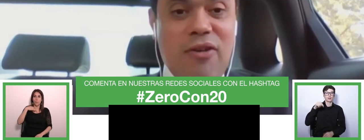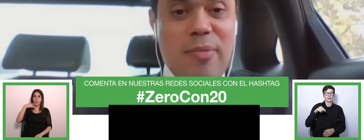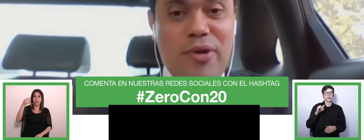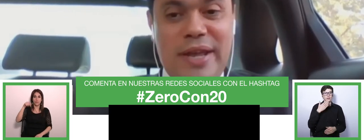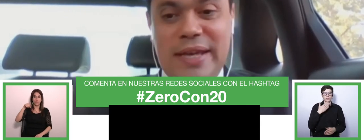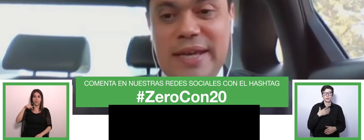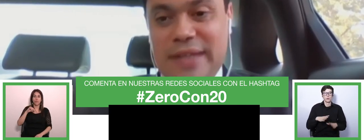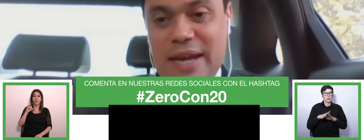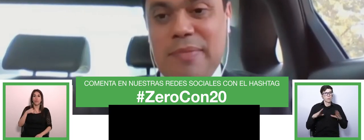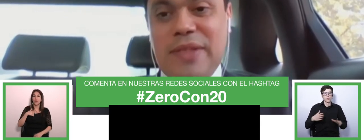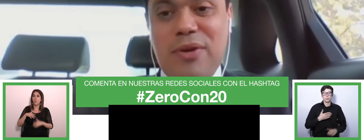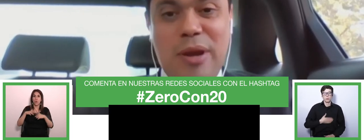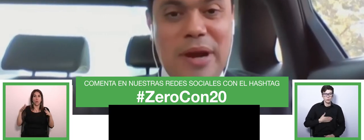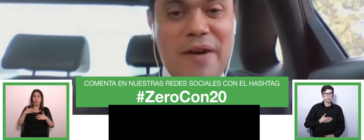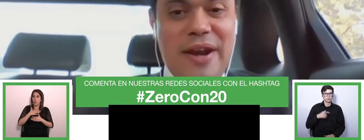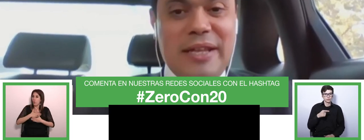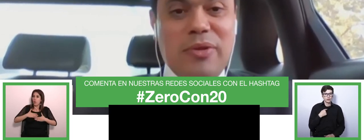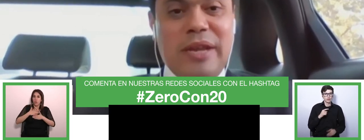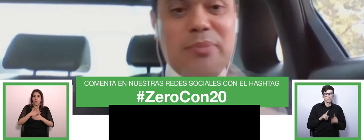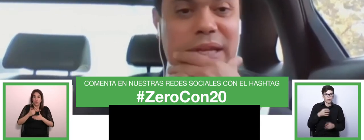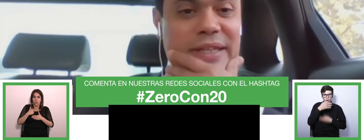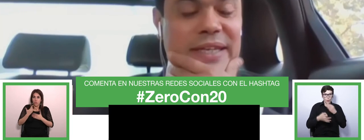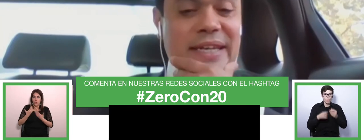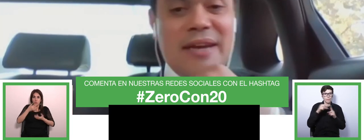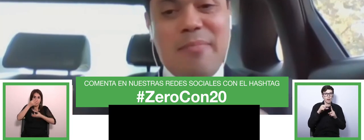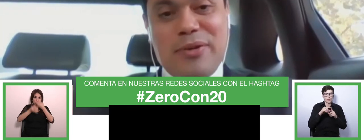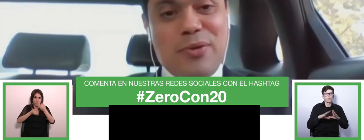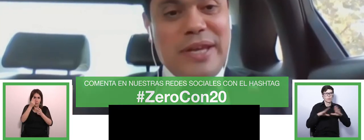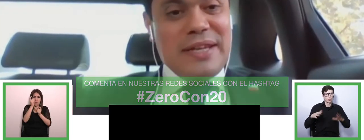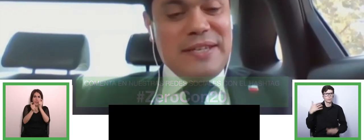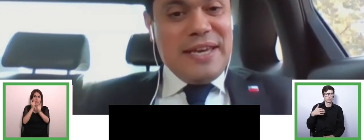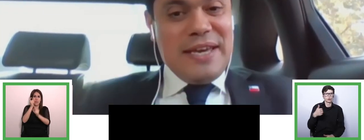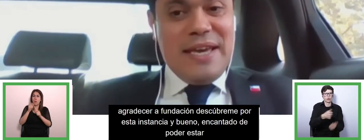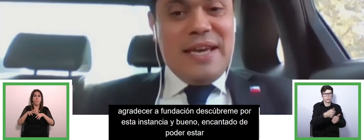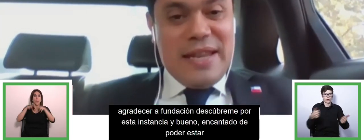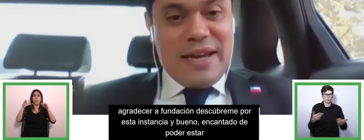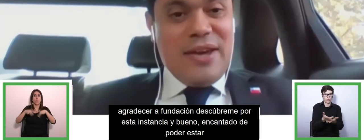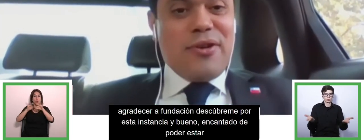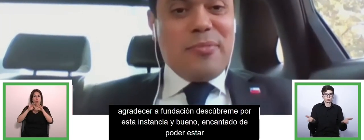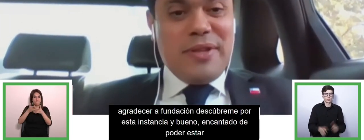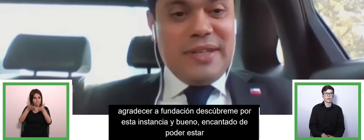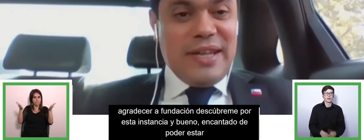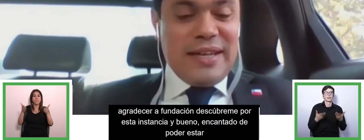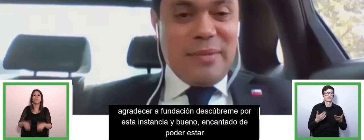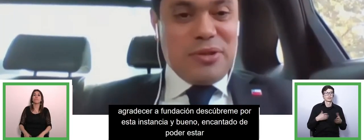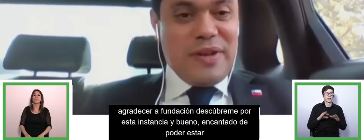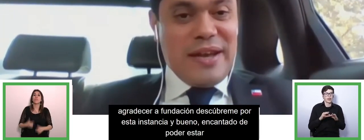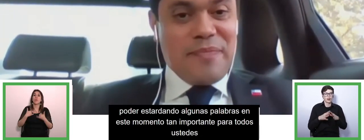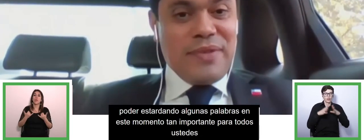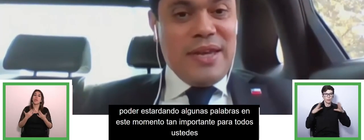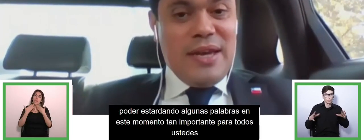encantado de poder estar dando algunas palabras en este momento tan importante para todos ustedes así que le agradezco enormemente esta